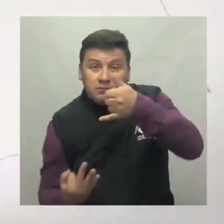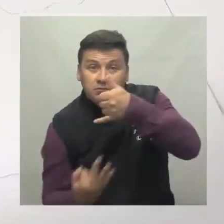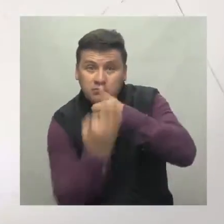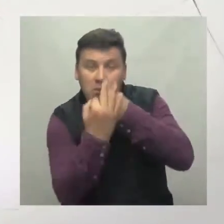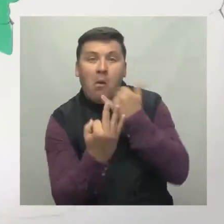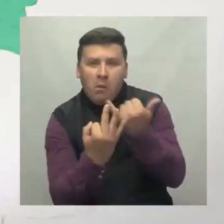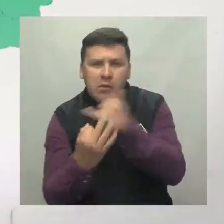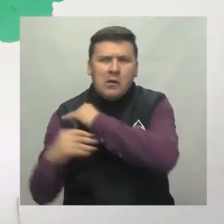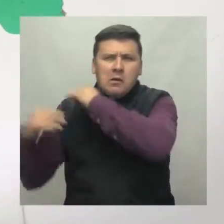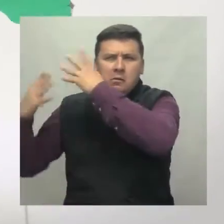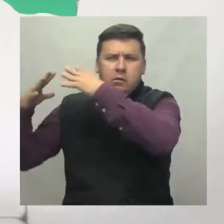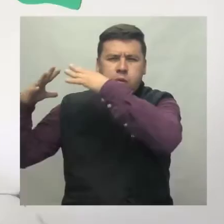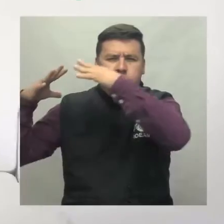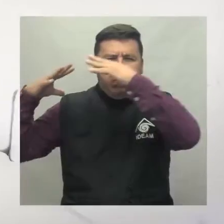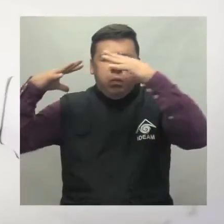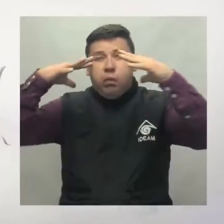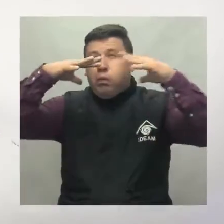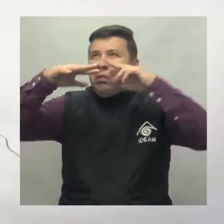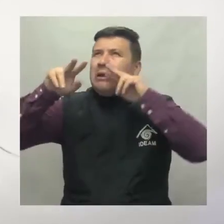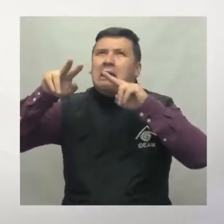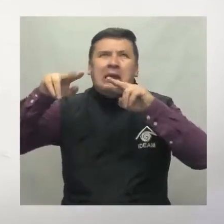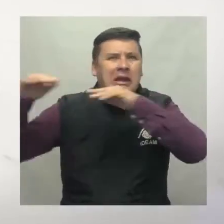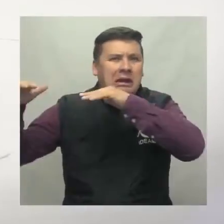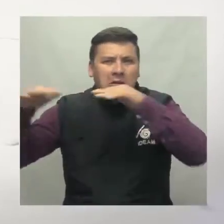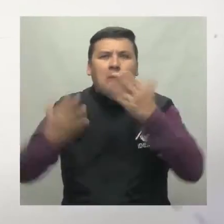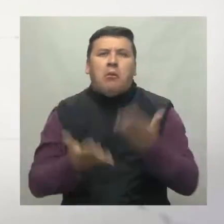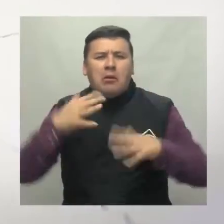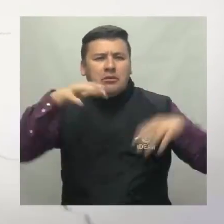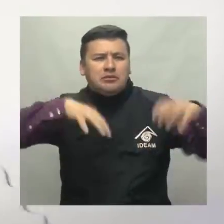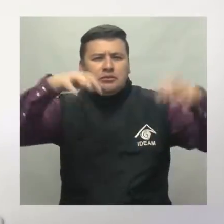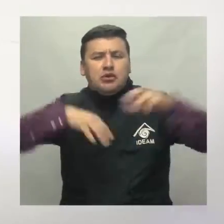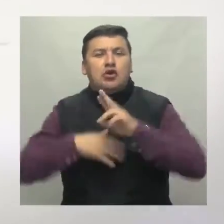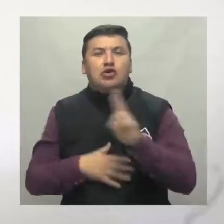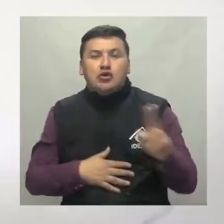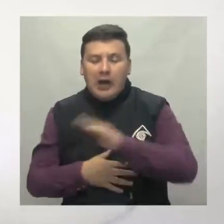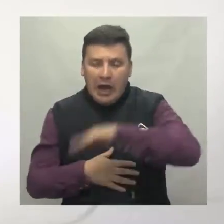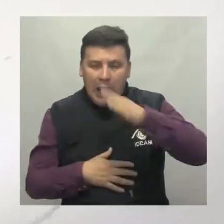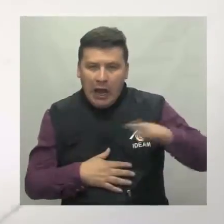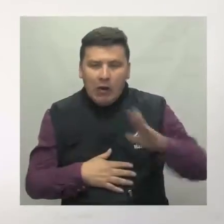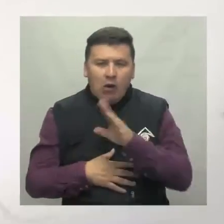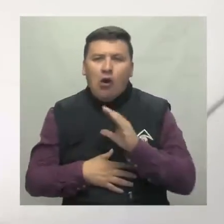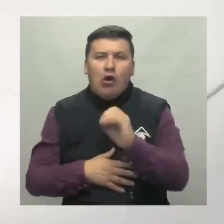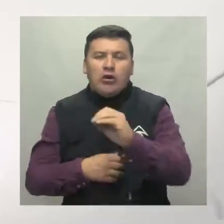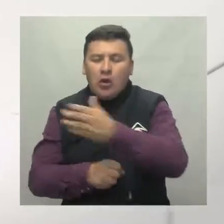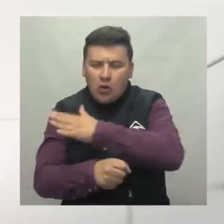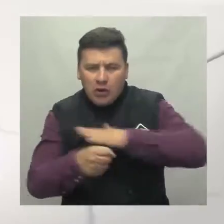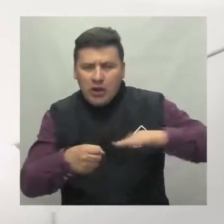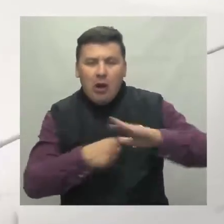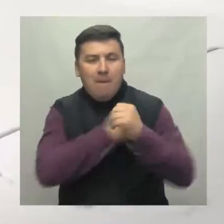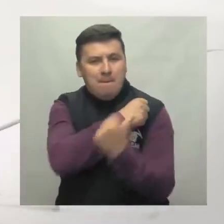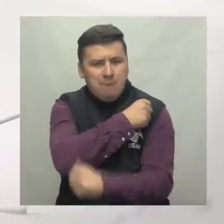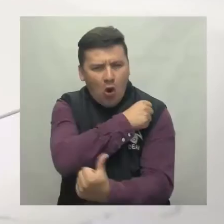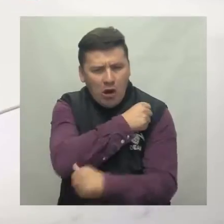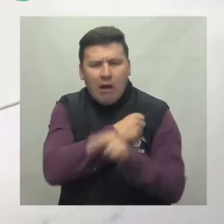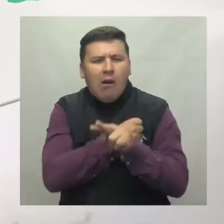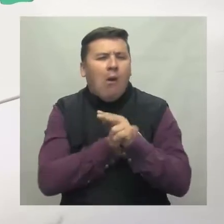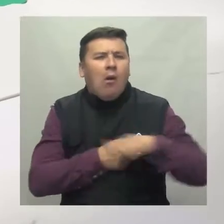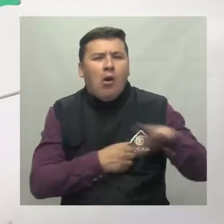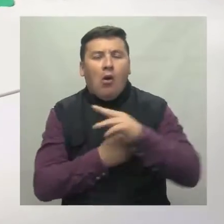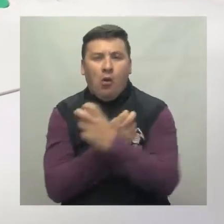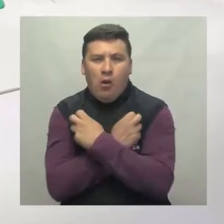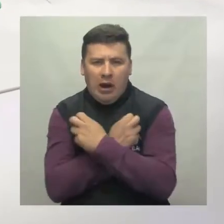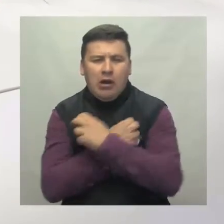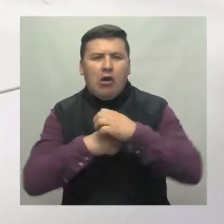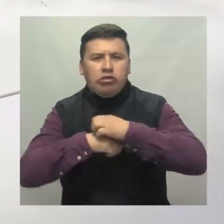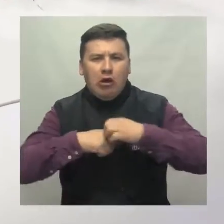espera mayor nubosidad en la región, con probabilidad de lluvias al sur de Antioquia, oriente de Cundinamarca, Boyacá, sectores del Huila